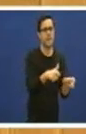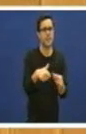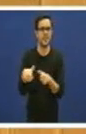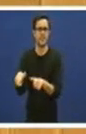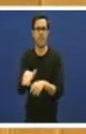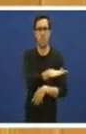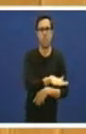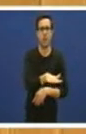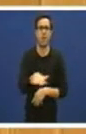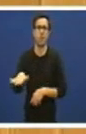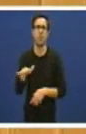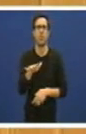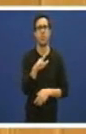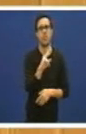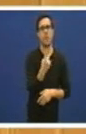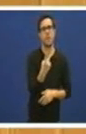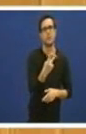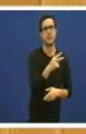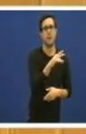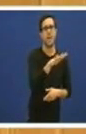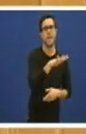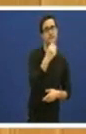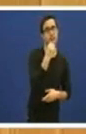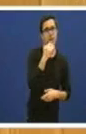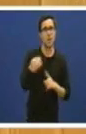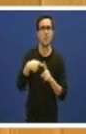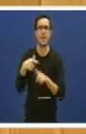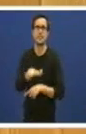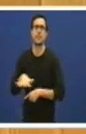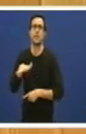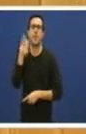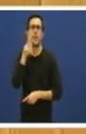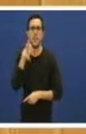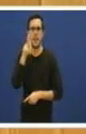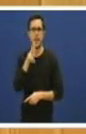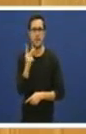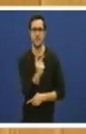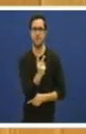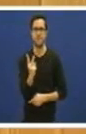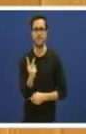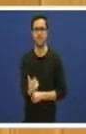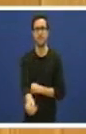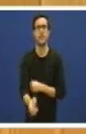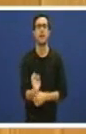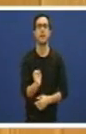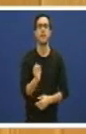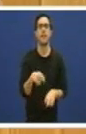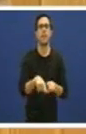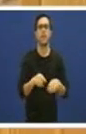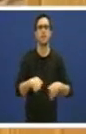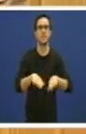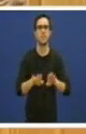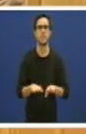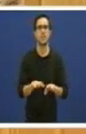regións na ría de Ferrol e máis na ría de Vigo. É certo que a suspensión do sistema de arrendamento